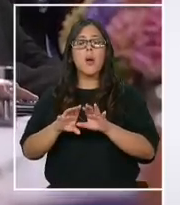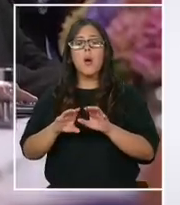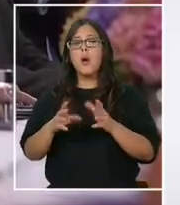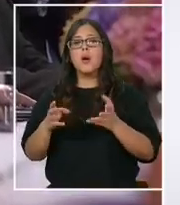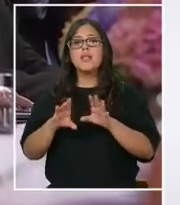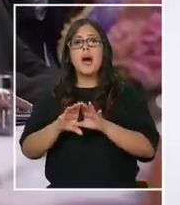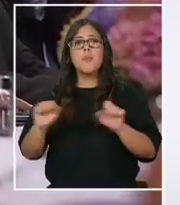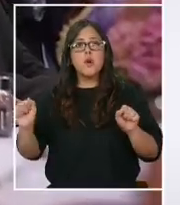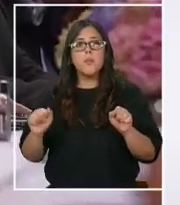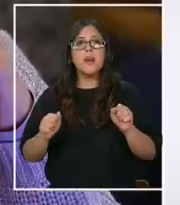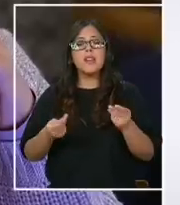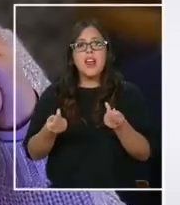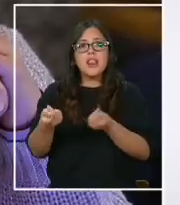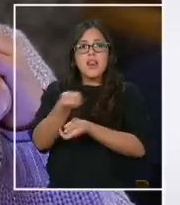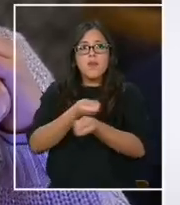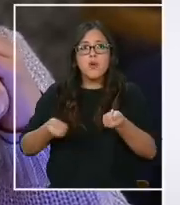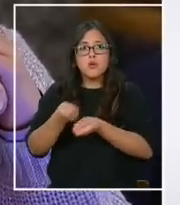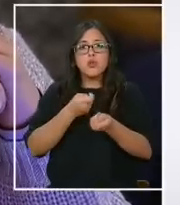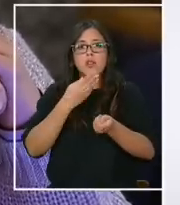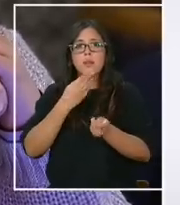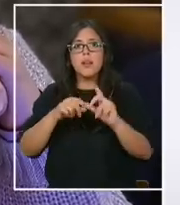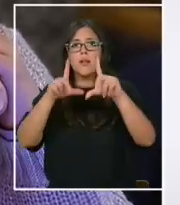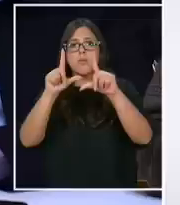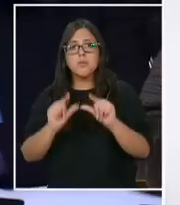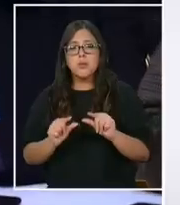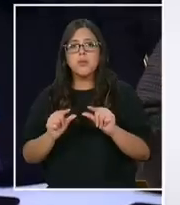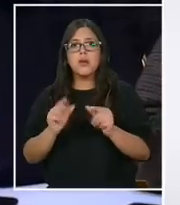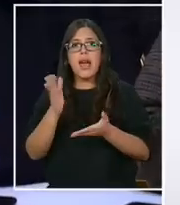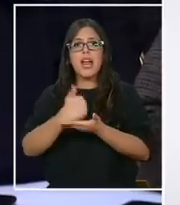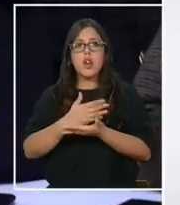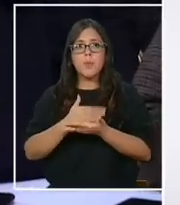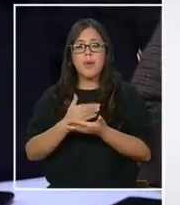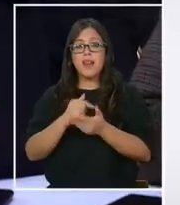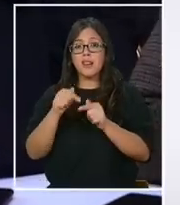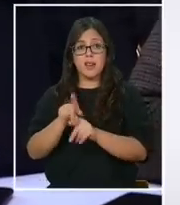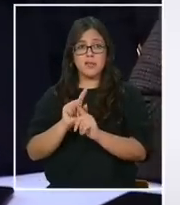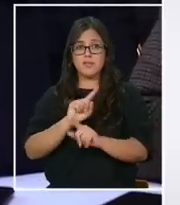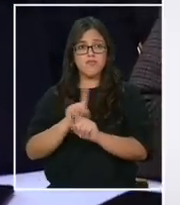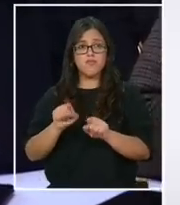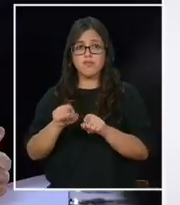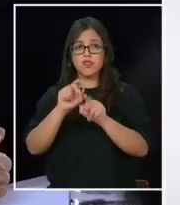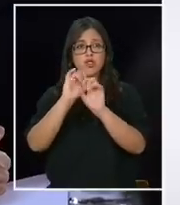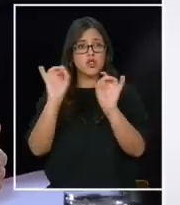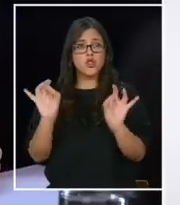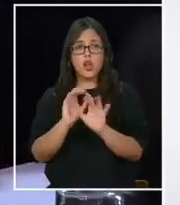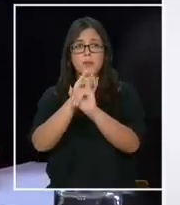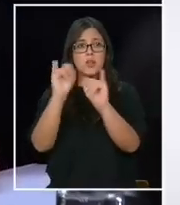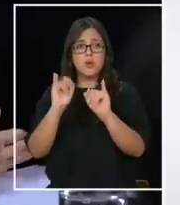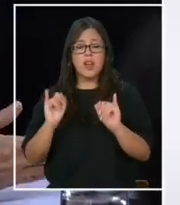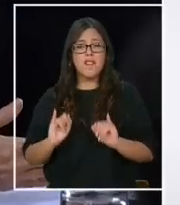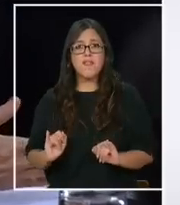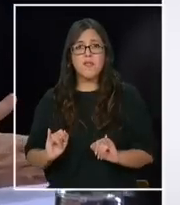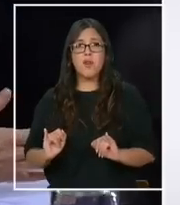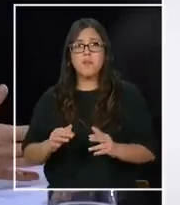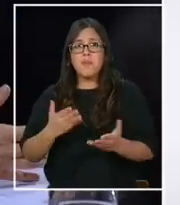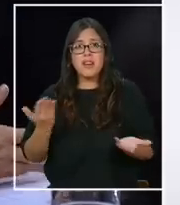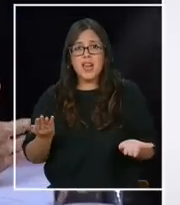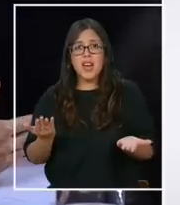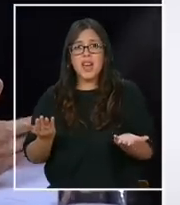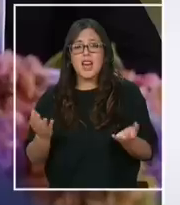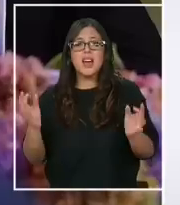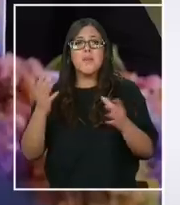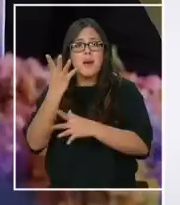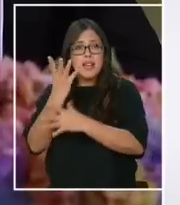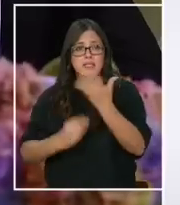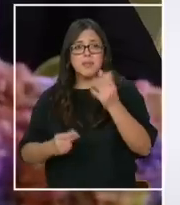devoluciones y rebajas en los planes que no van a ocurrir y que es una forma soterrada de terminar con el